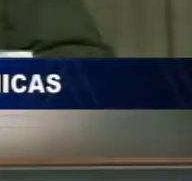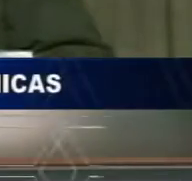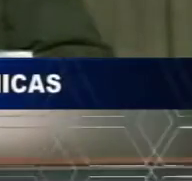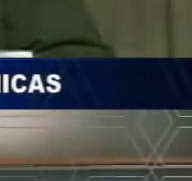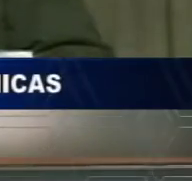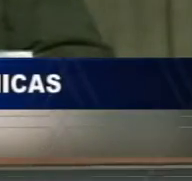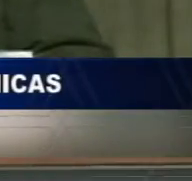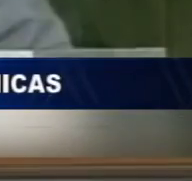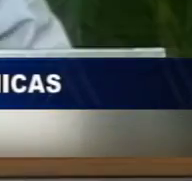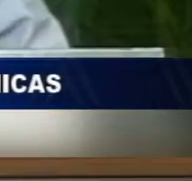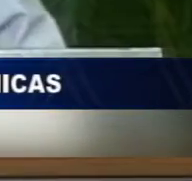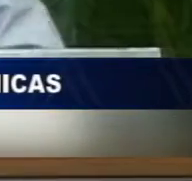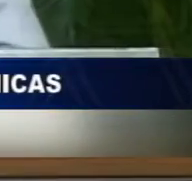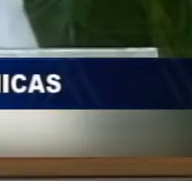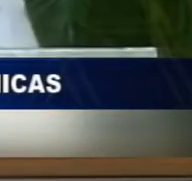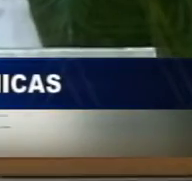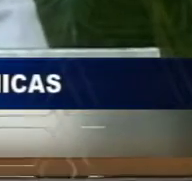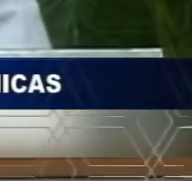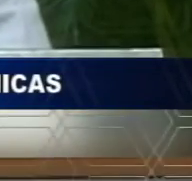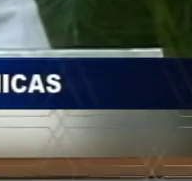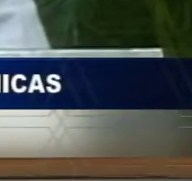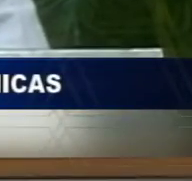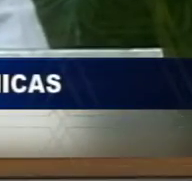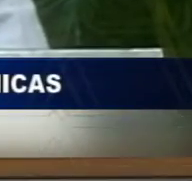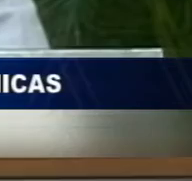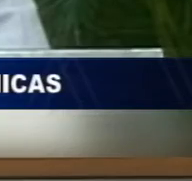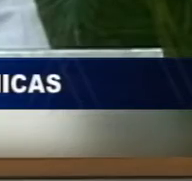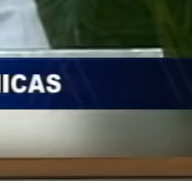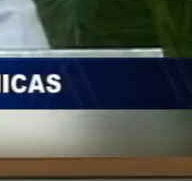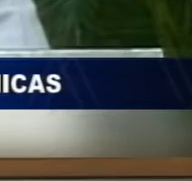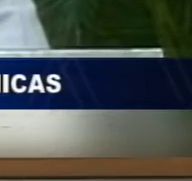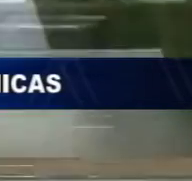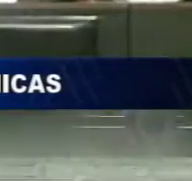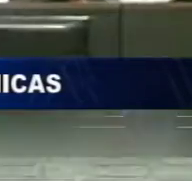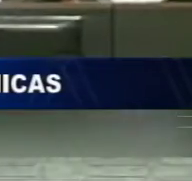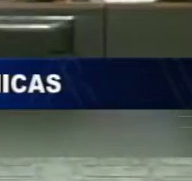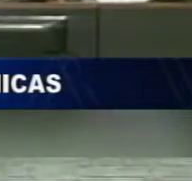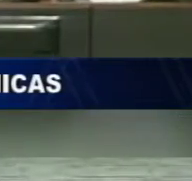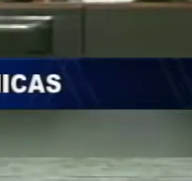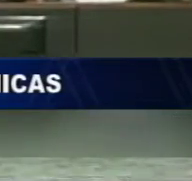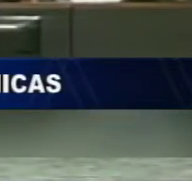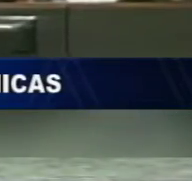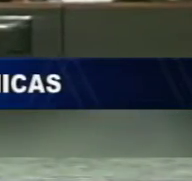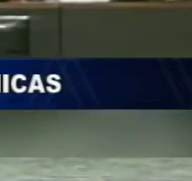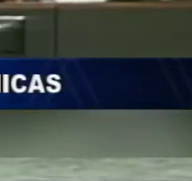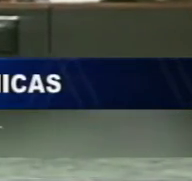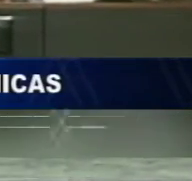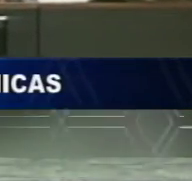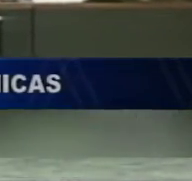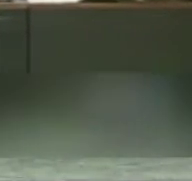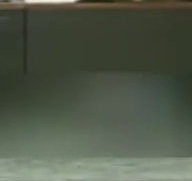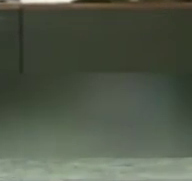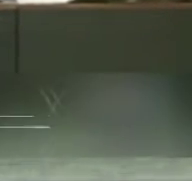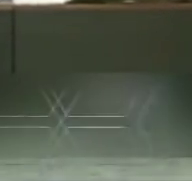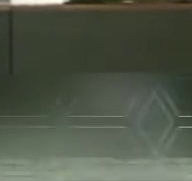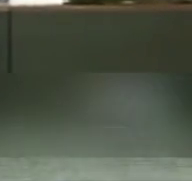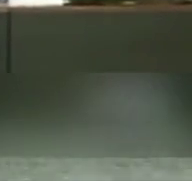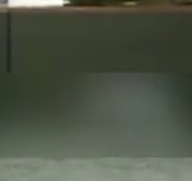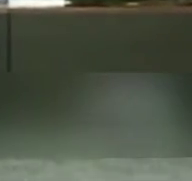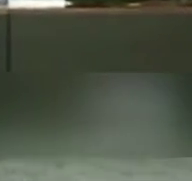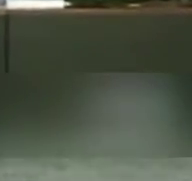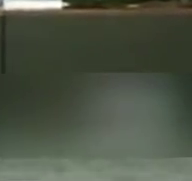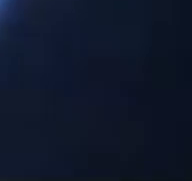Impulsa motor a exportación, Gobierno Nacional y Embajador de Cuba encabezan encuentro para fortalecer el comercio exterior.